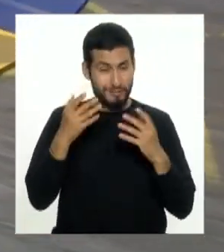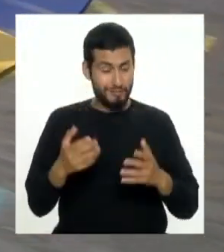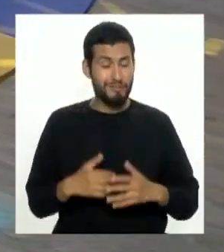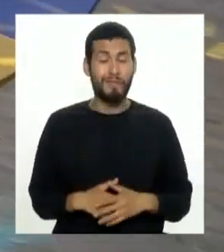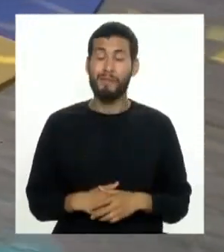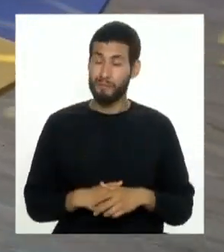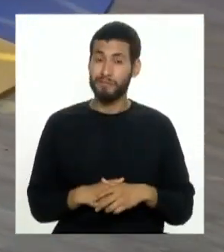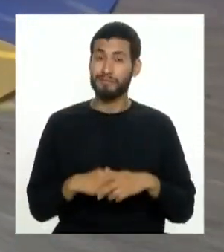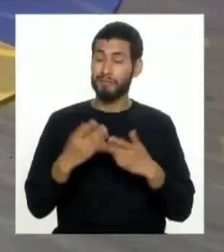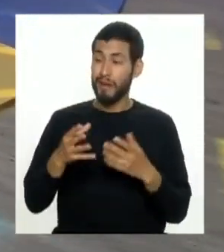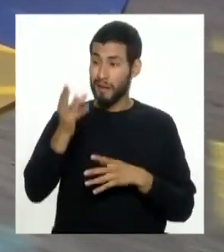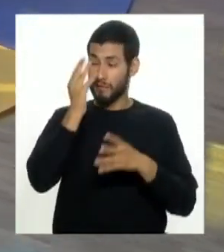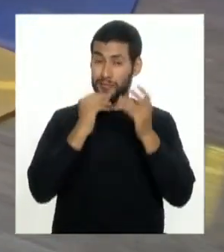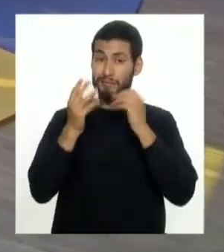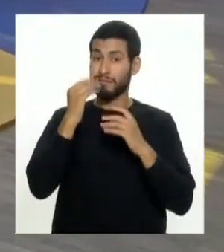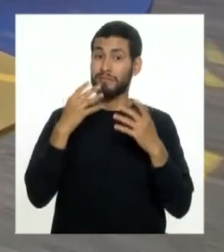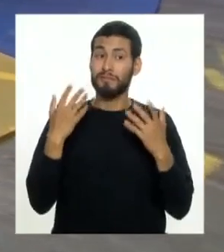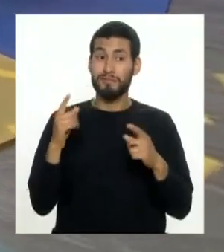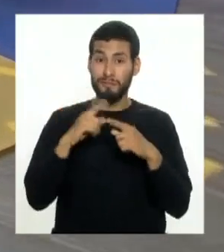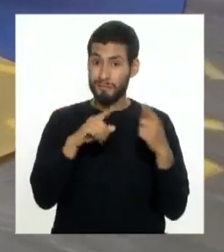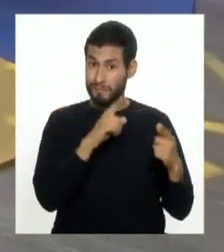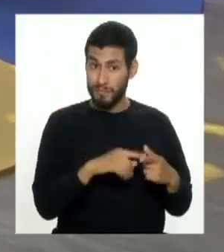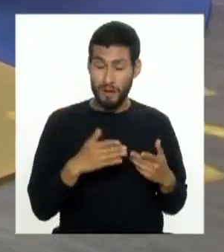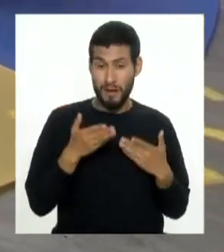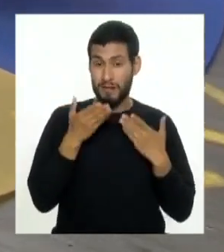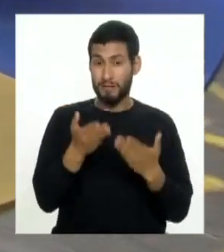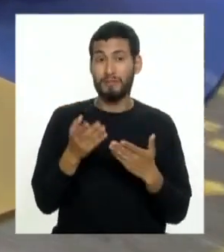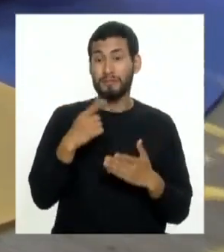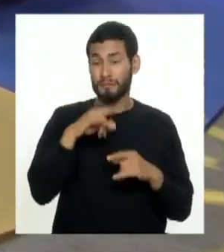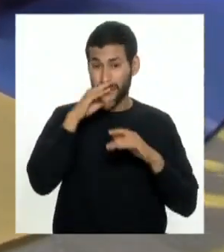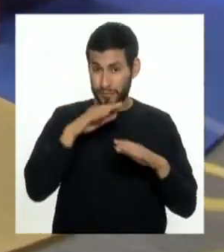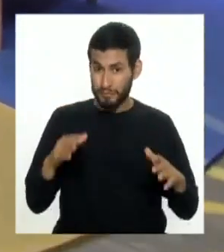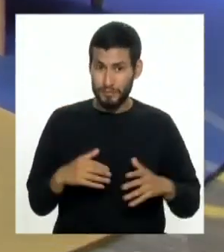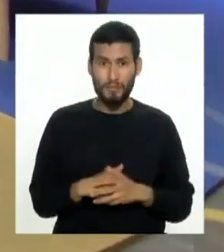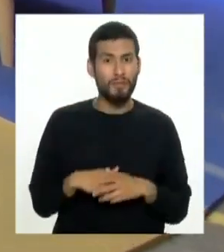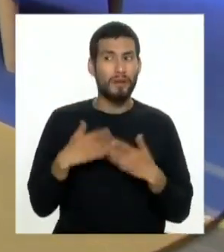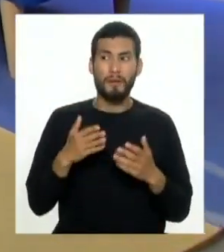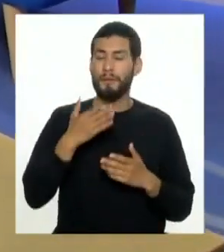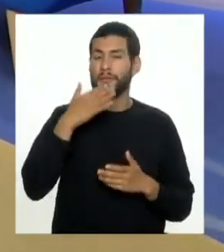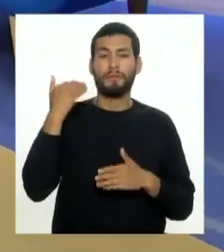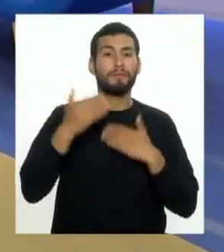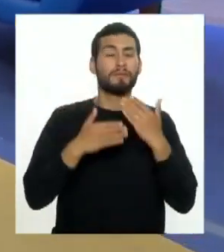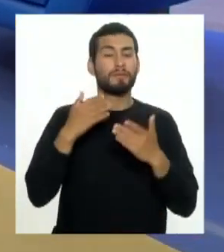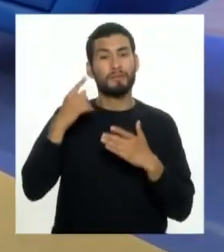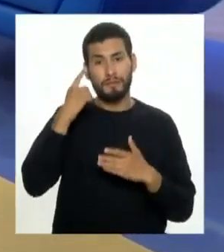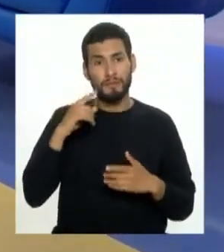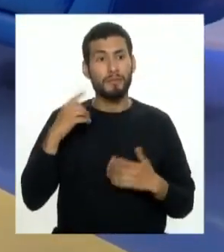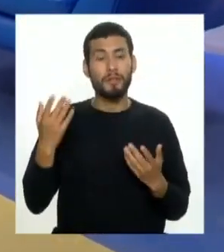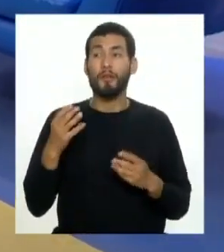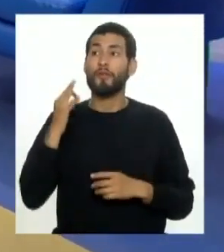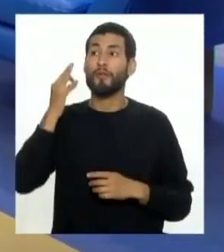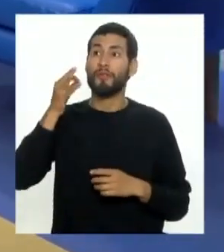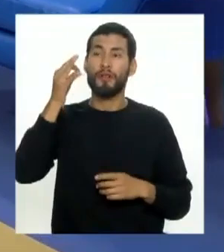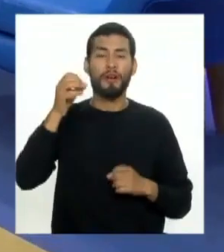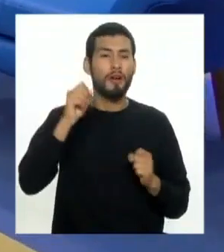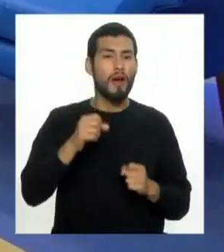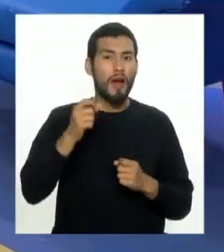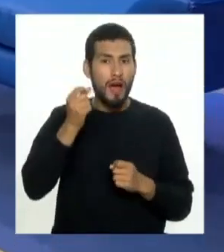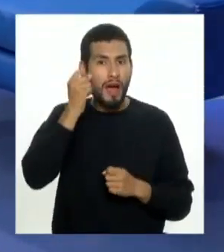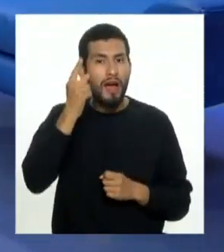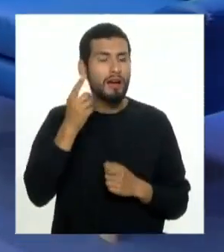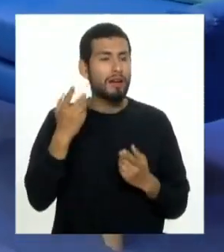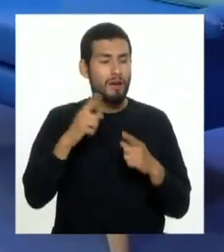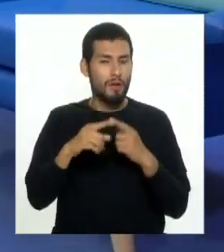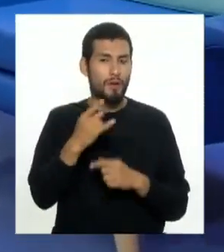hecho que entre más aprendizajes lúnicos podamos darle a nuestros niños mucho mejor va a ser para ellos en un futuro poder entender el